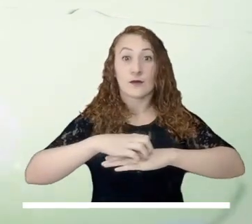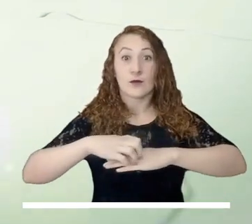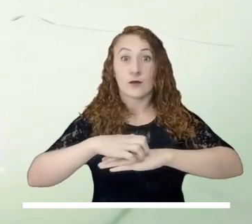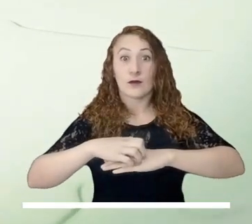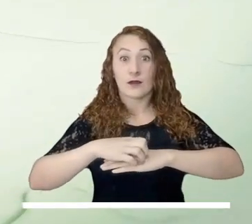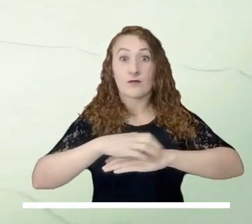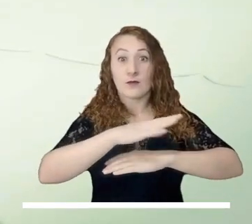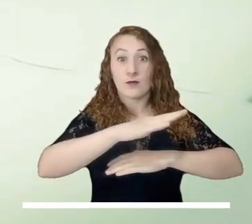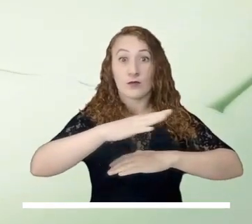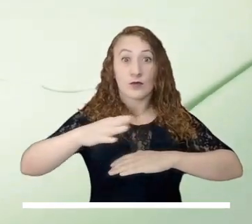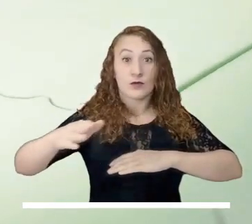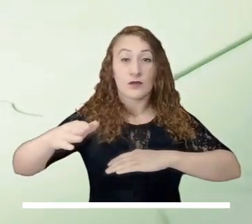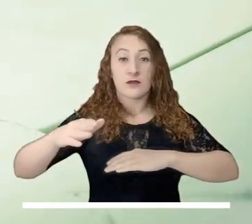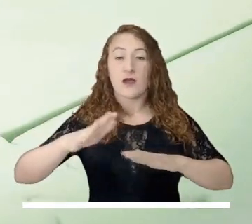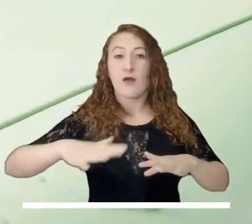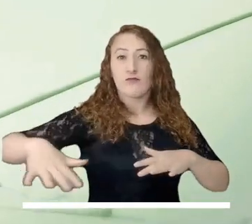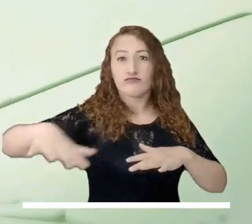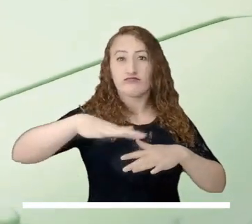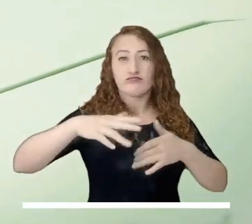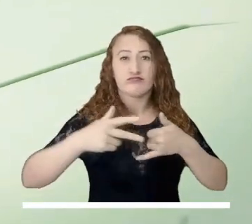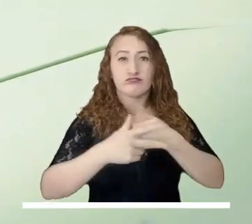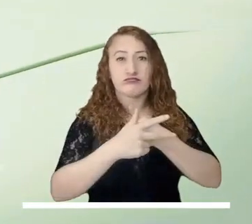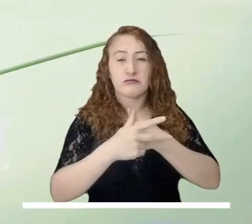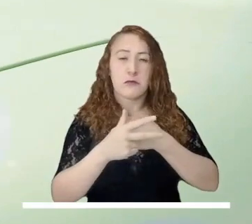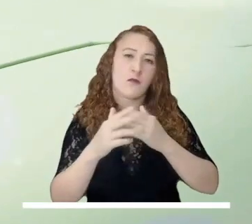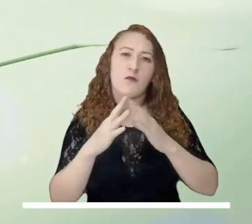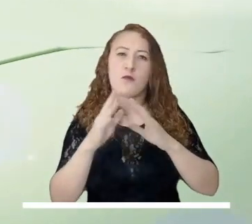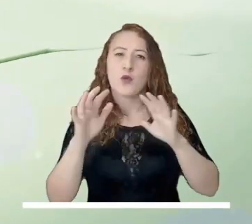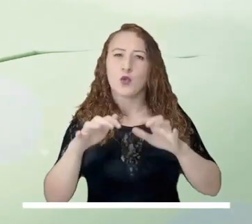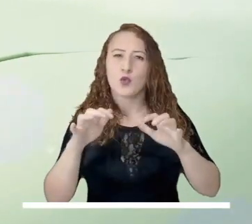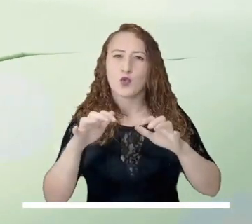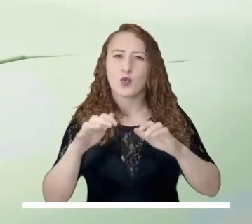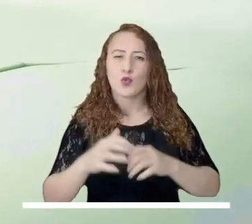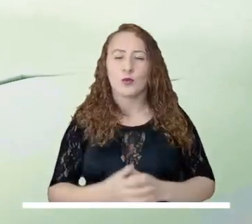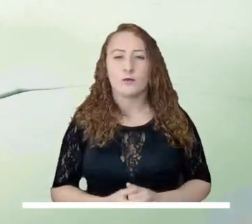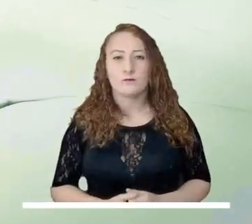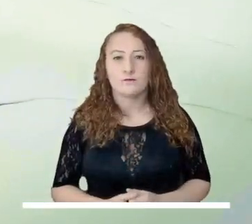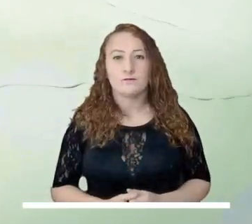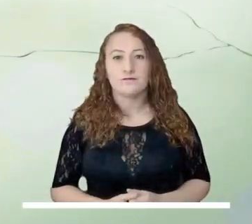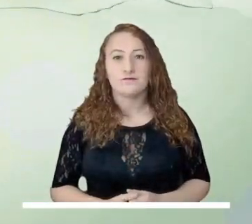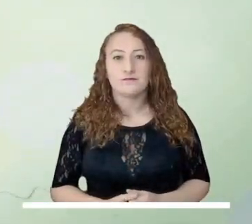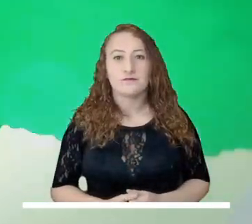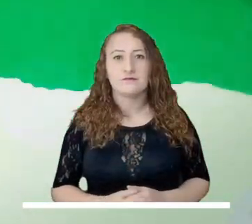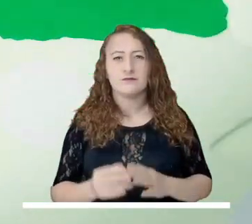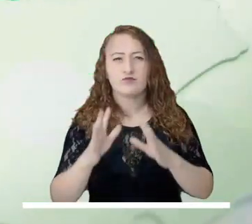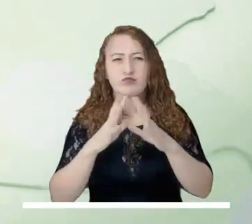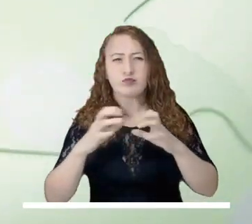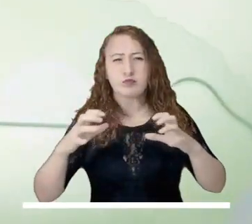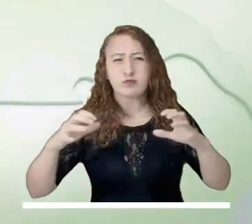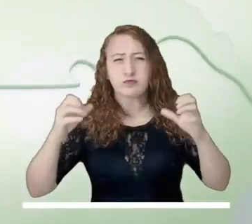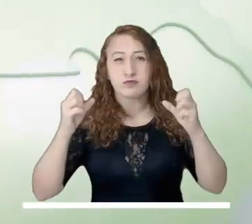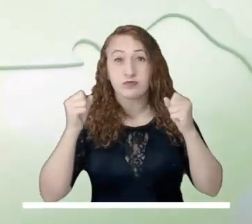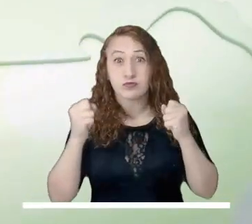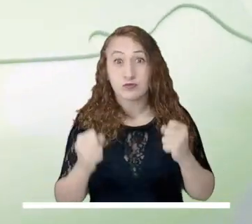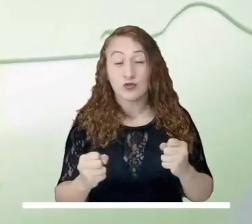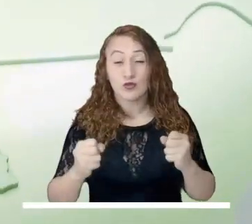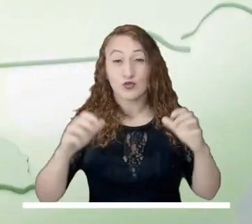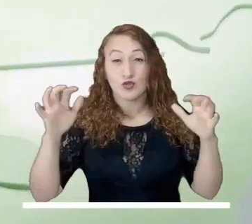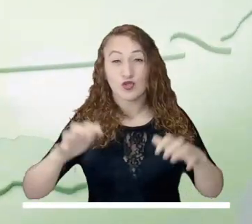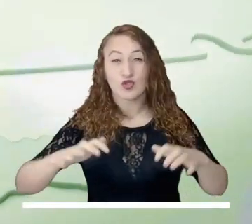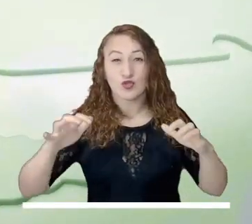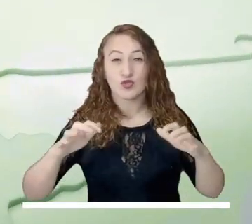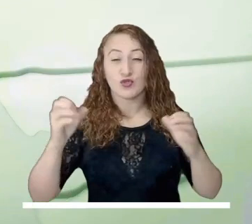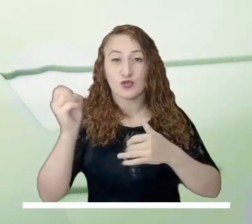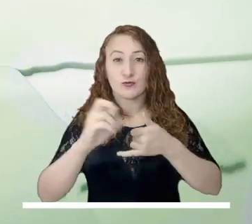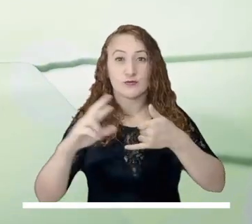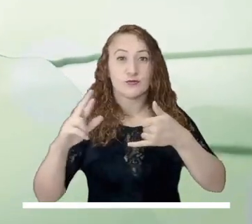precipitaciones en Antioquia, Caldas, Cundinamarca, Boyacá y sur de Santander y Huila. Mañana entre seminublada y encapotada